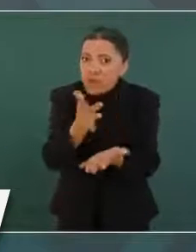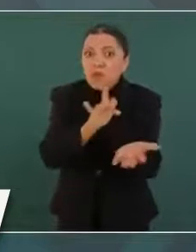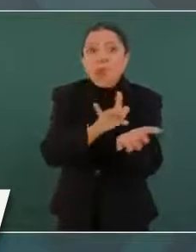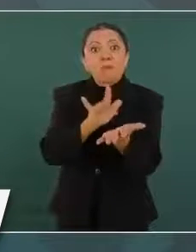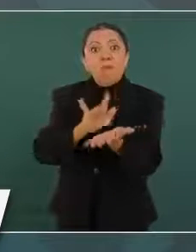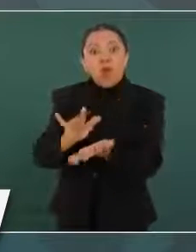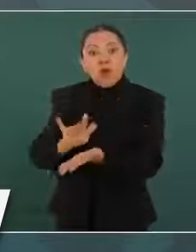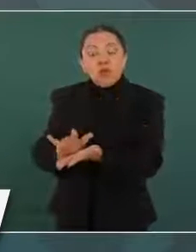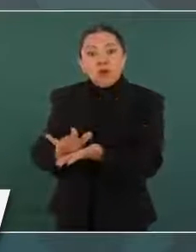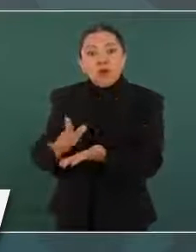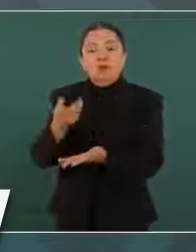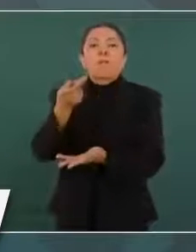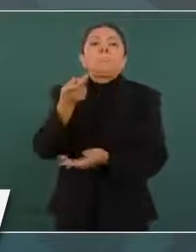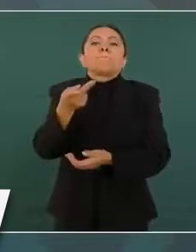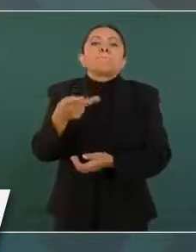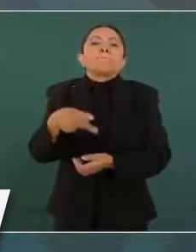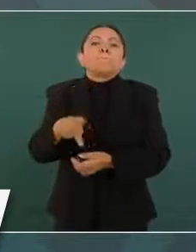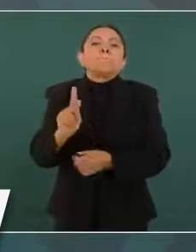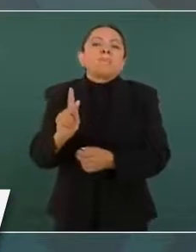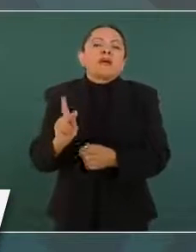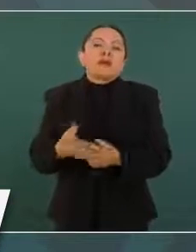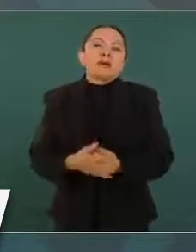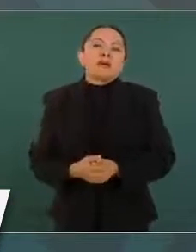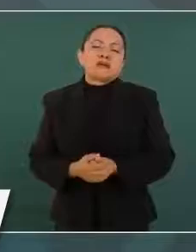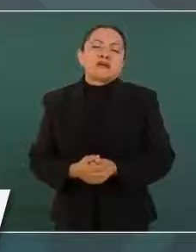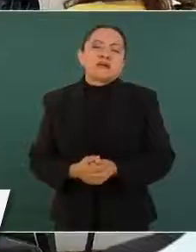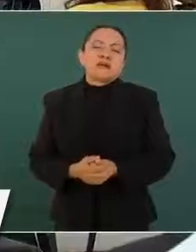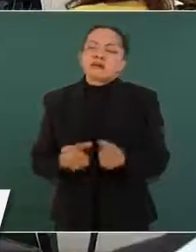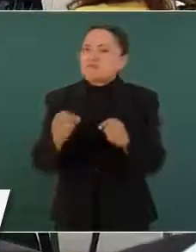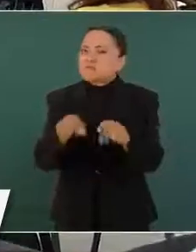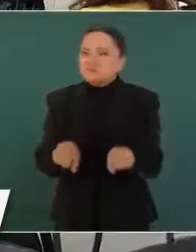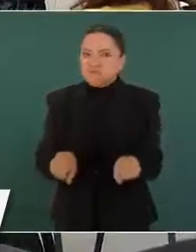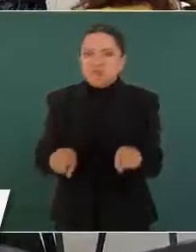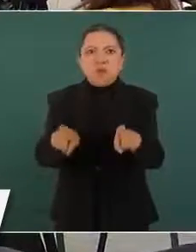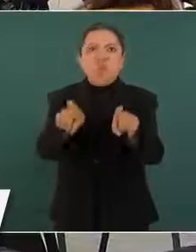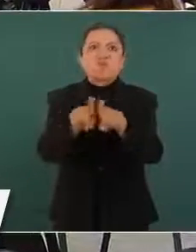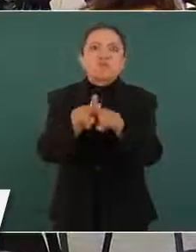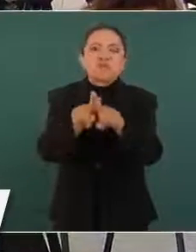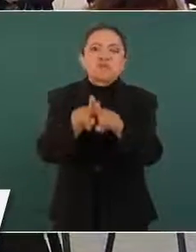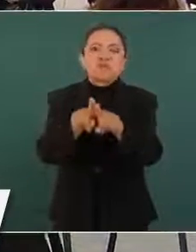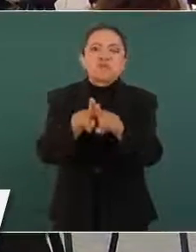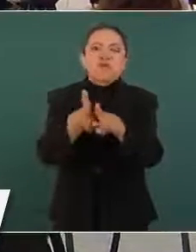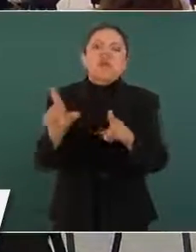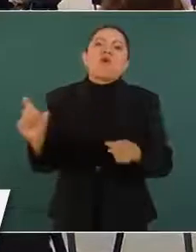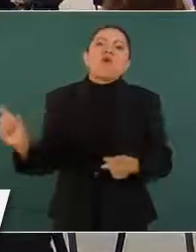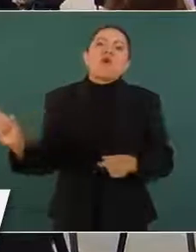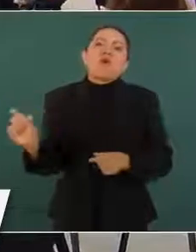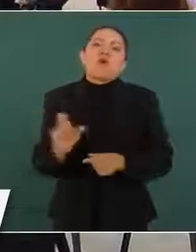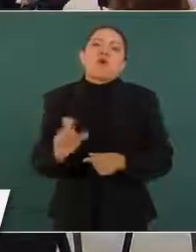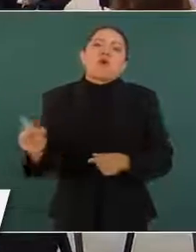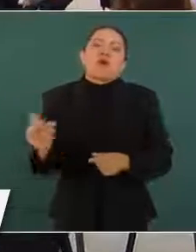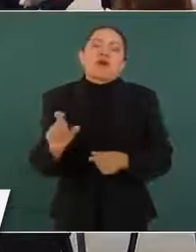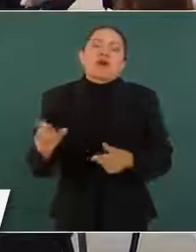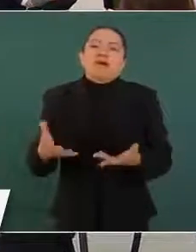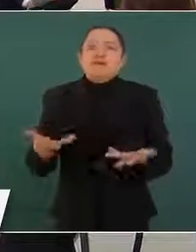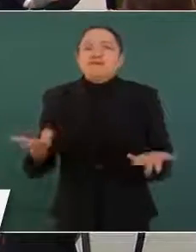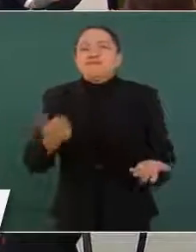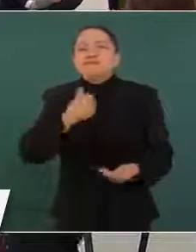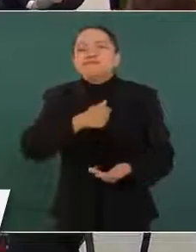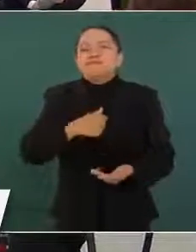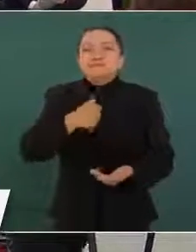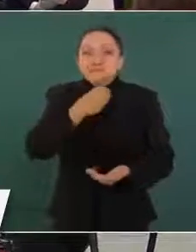Lo mismo cuando los lamentables hechos